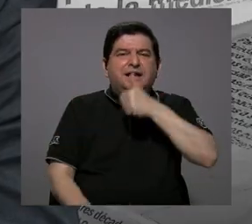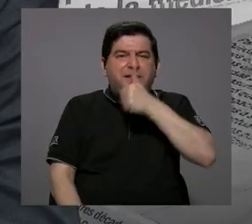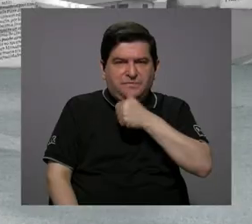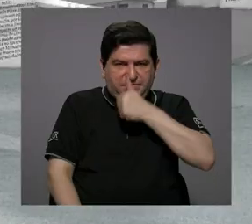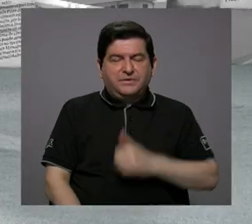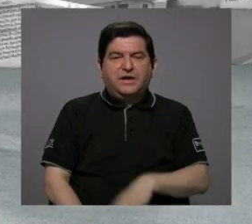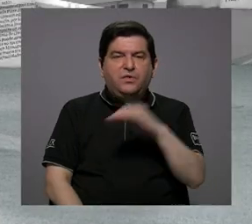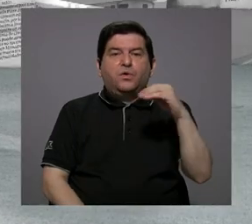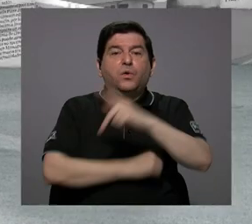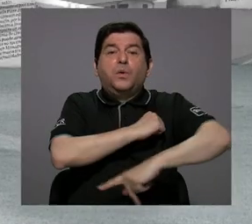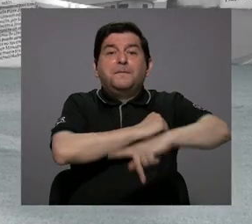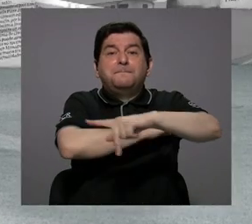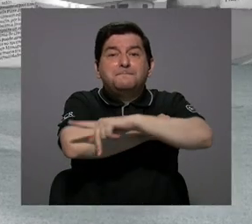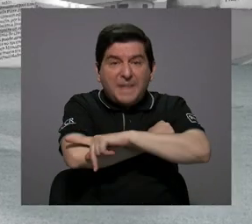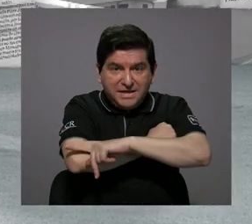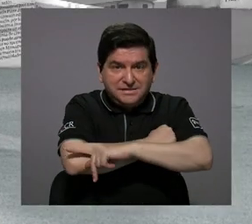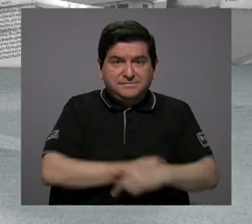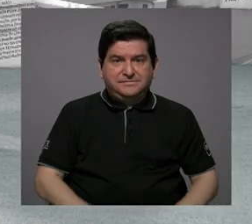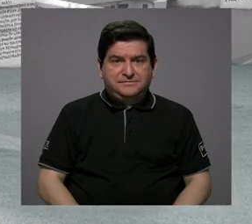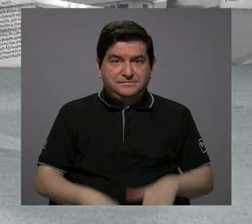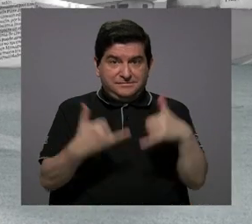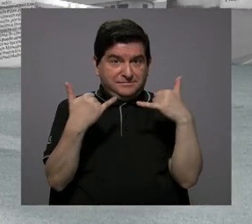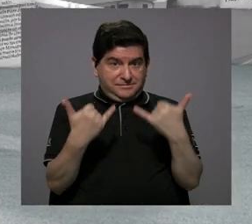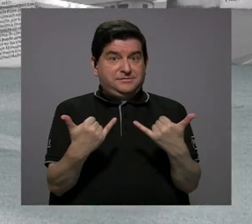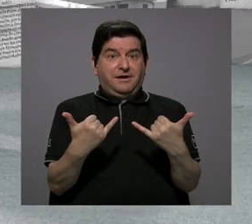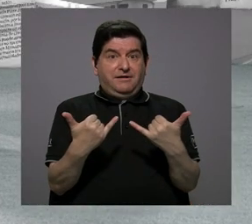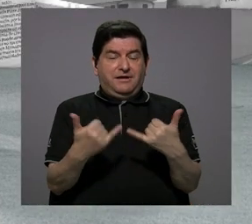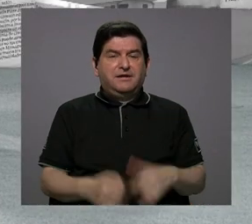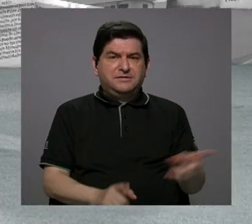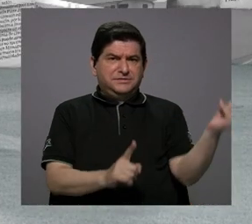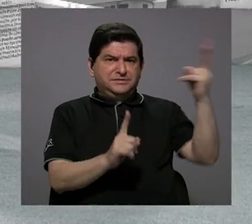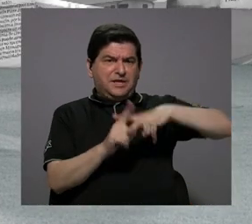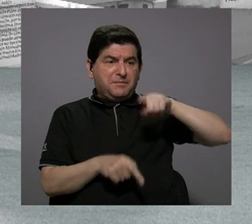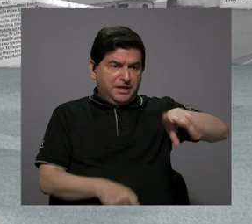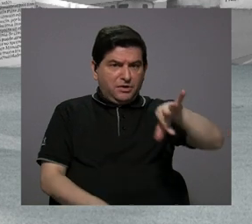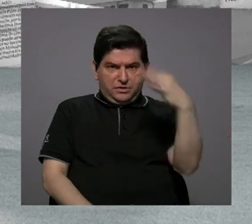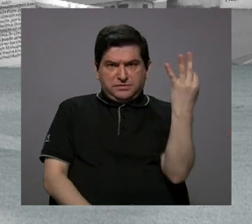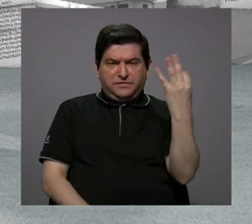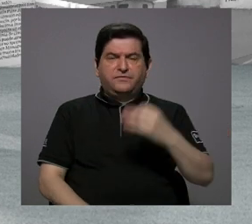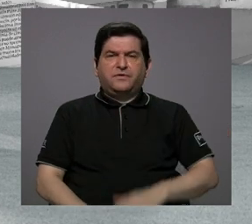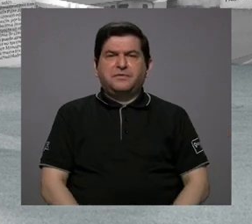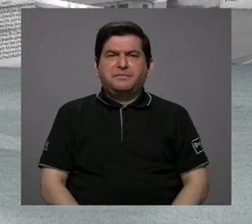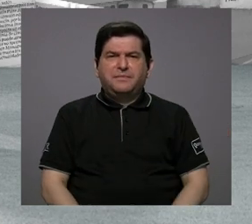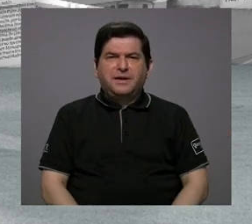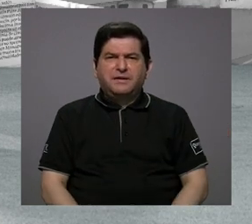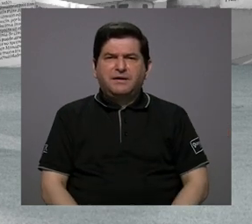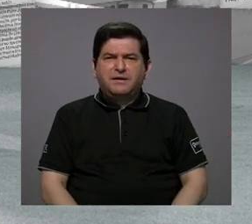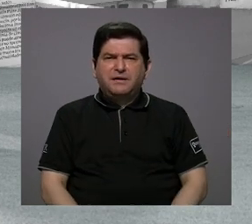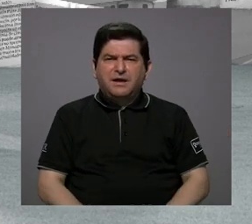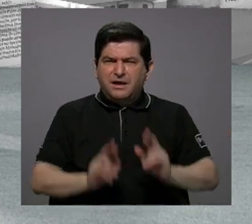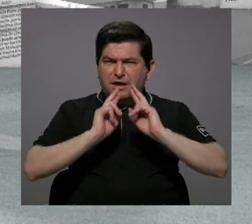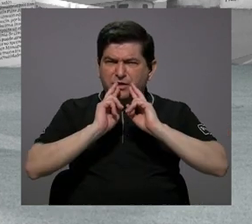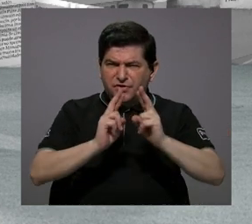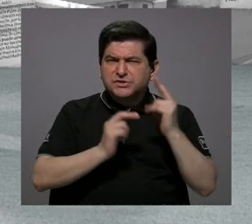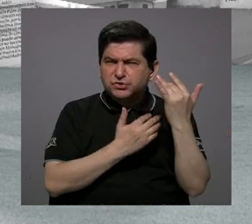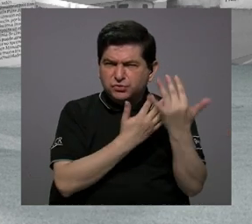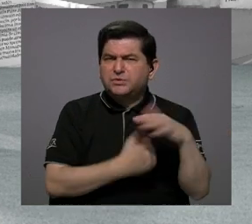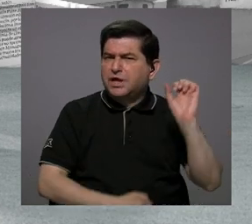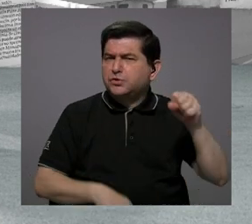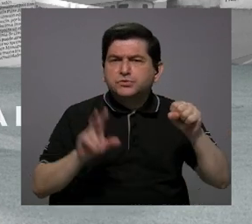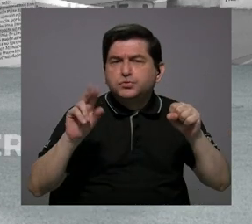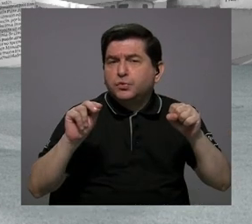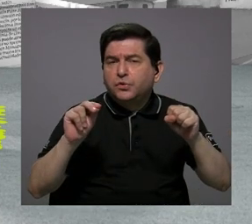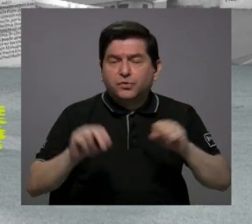o en los países en donde se ha aplicado esta figura, ha tenido los resultados esperados.